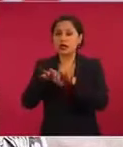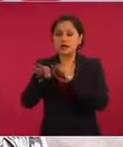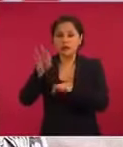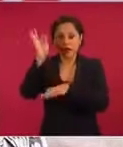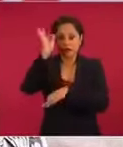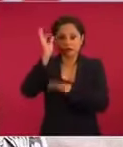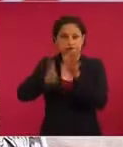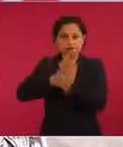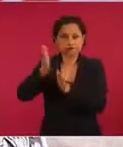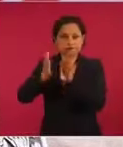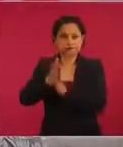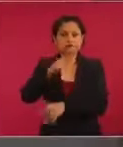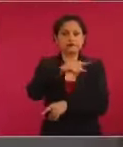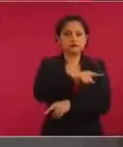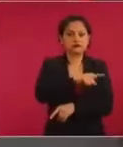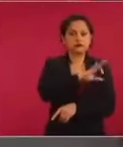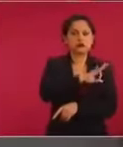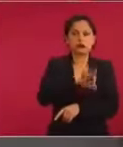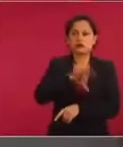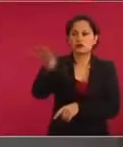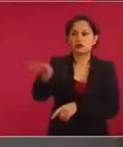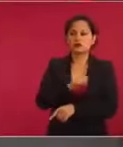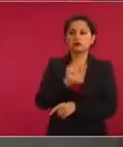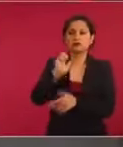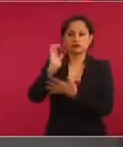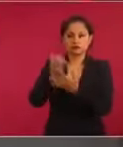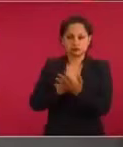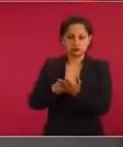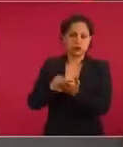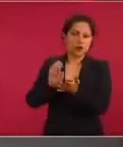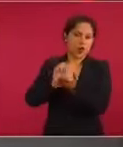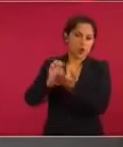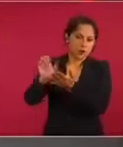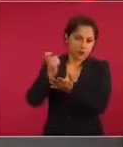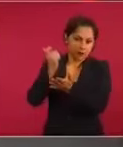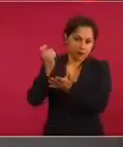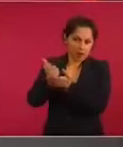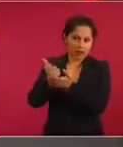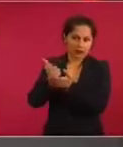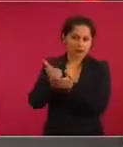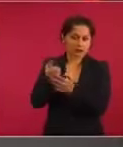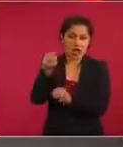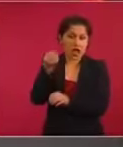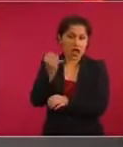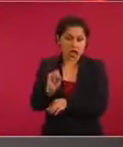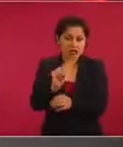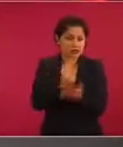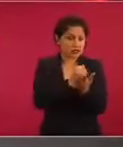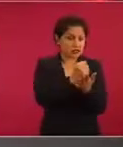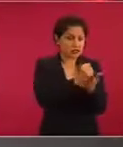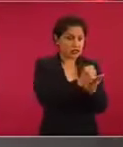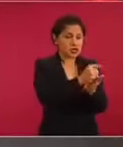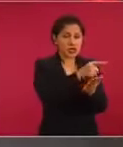y sentimos que de esa manera le va a rendir más el crédito.